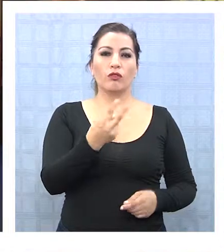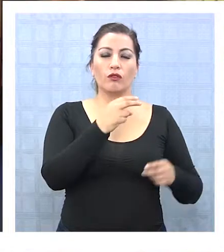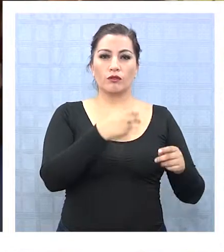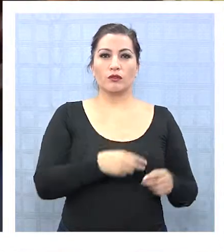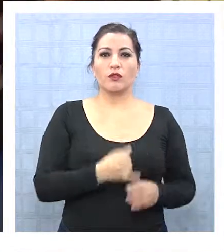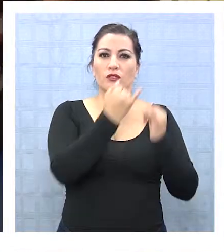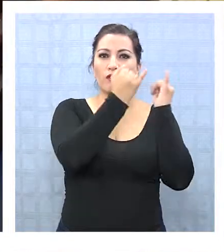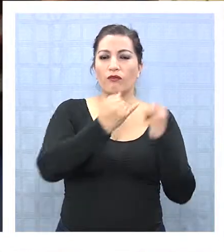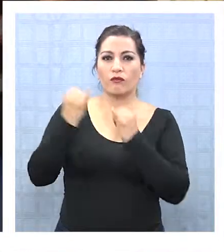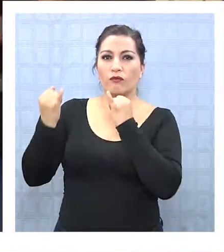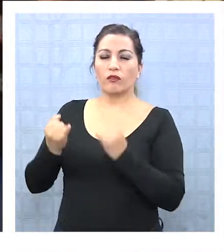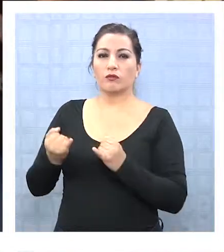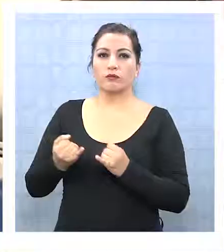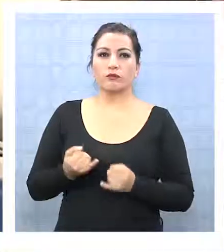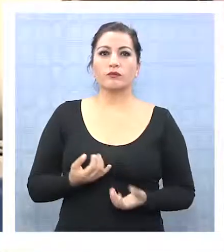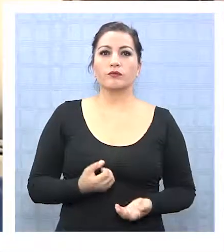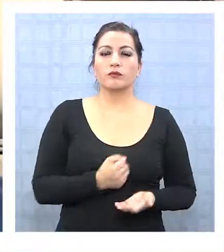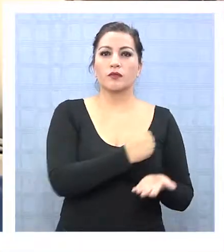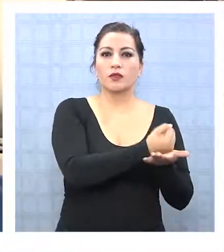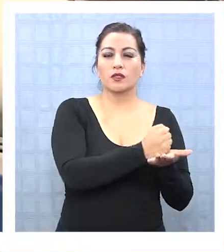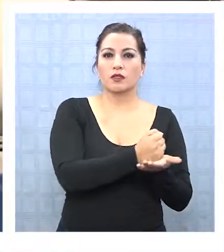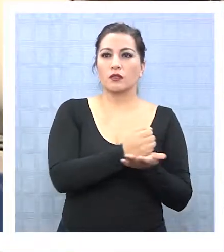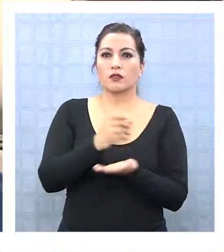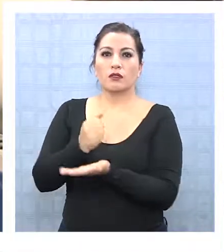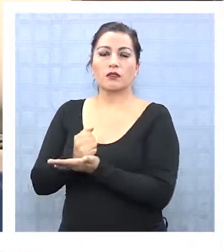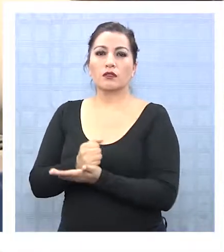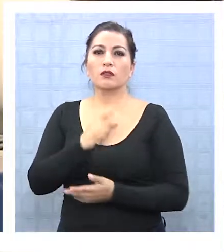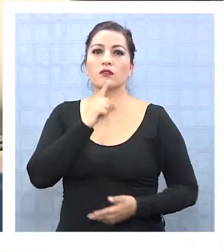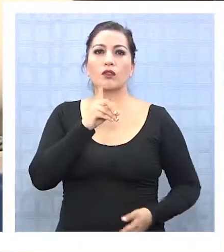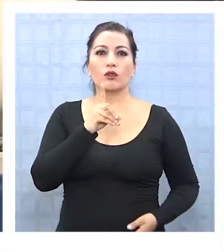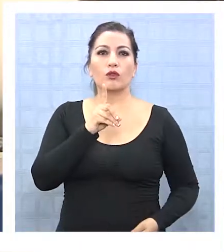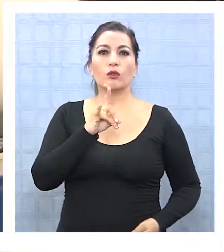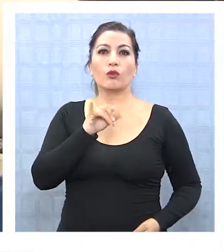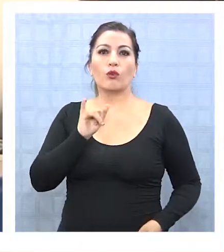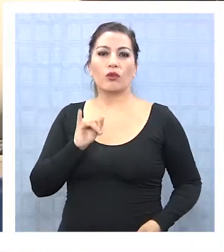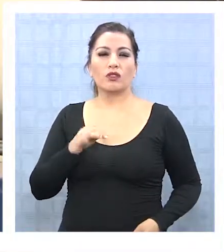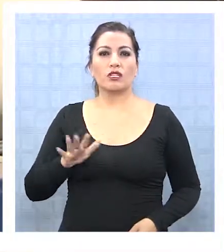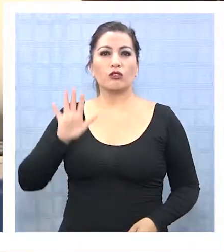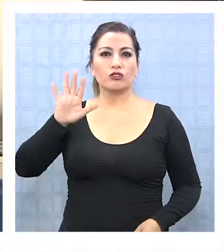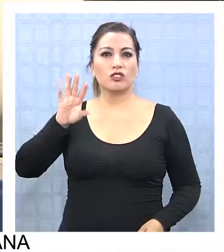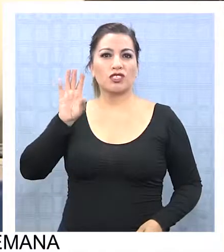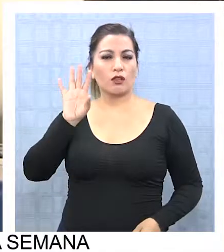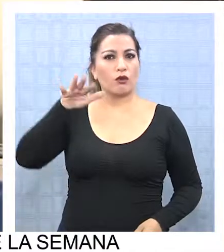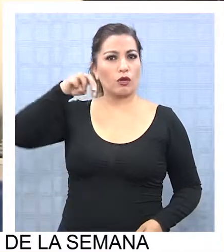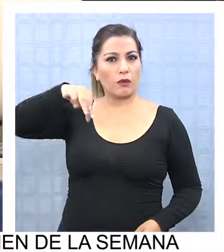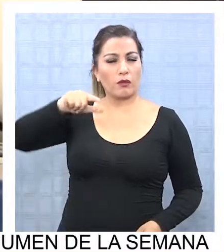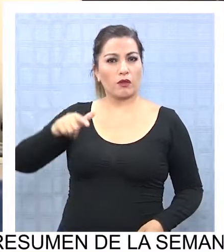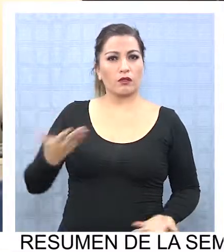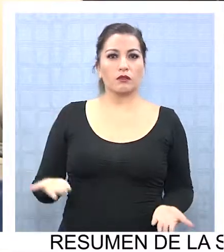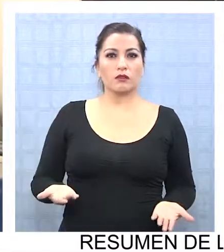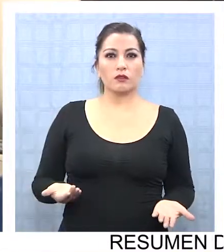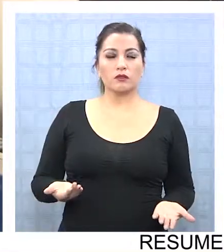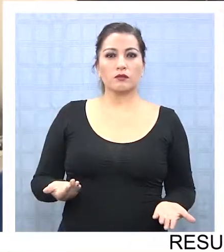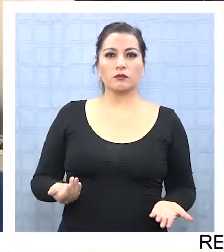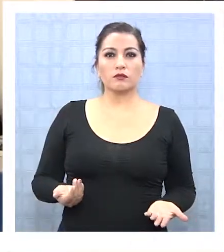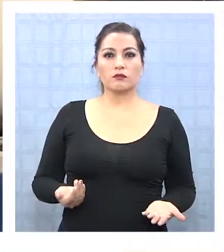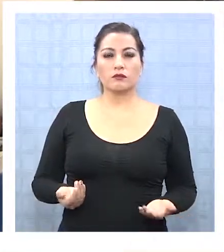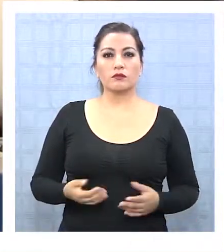trayenta, trayenta duro y trayenta 5 miligramos. ¿Y me dieron? comando acá?